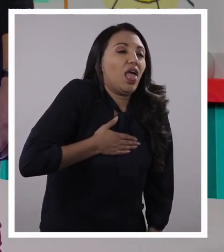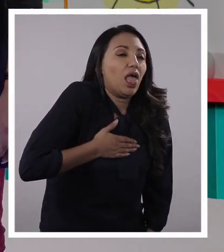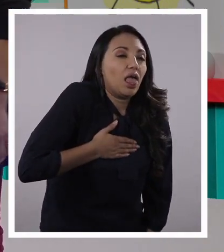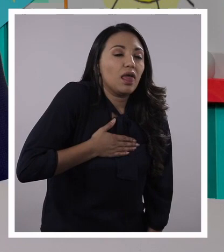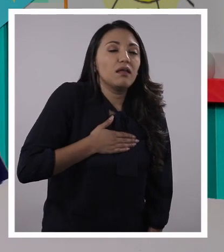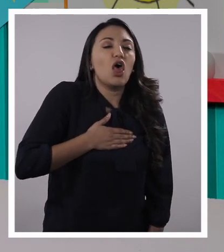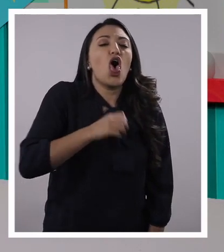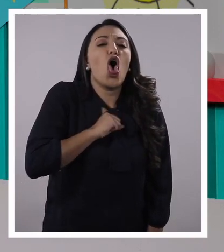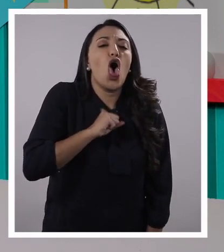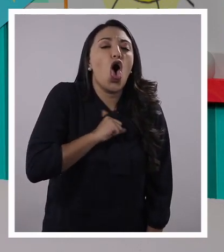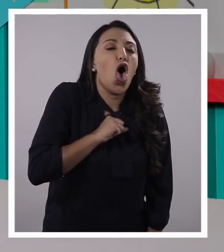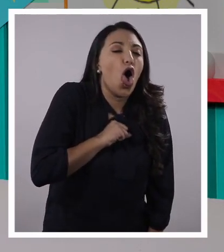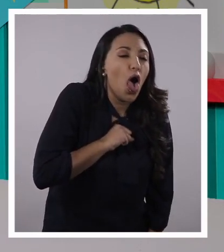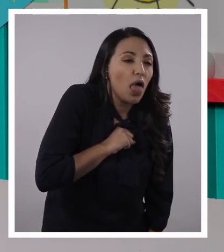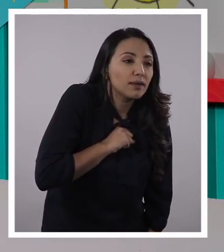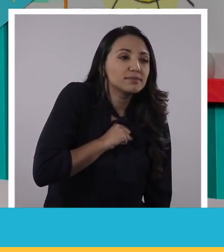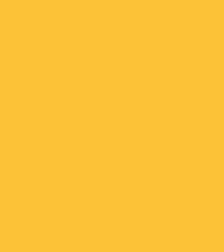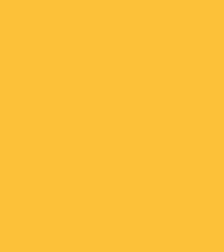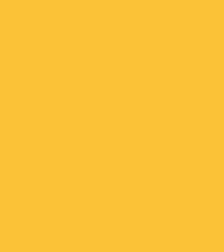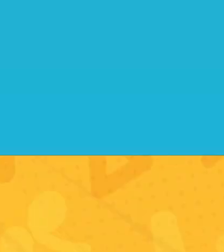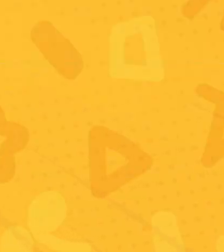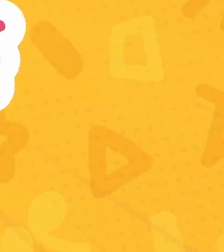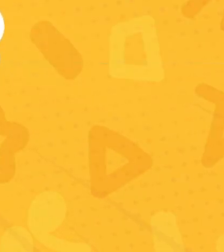¡Agua! ¡Agua! ¡Agua!